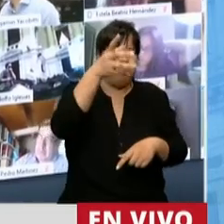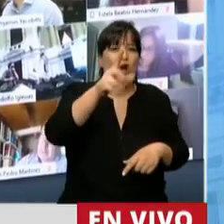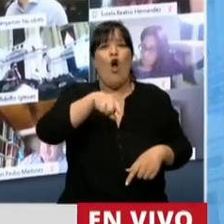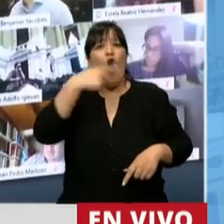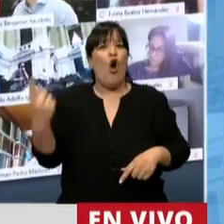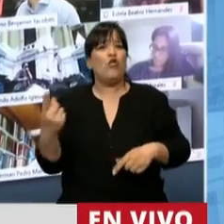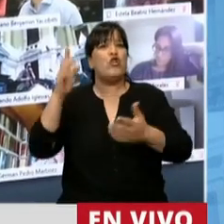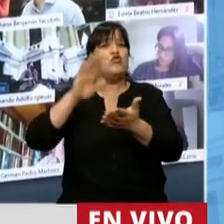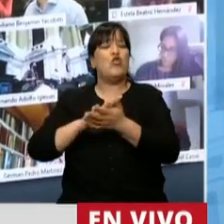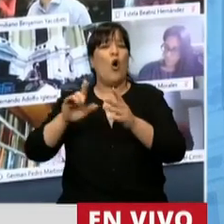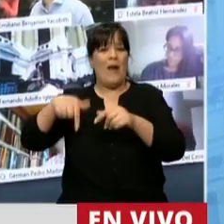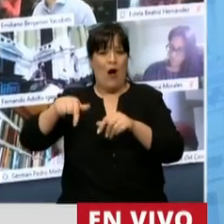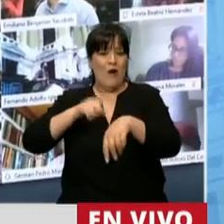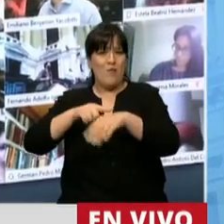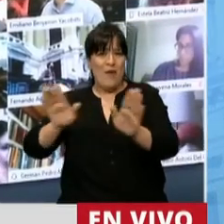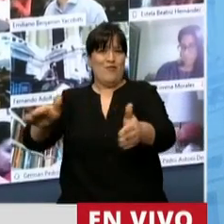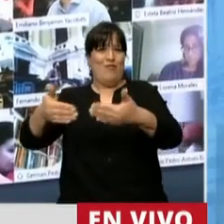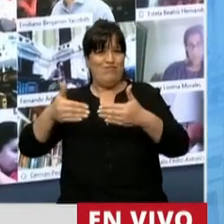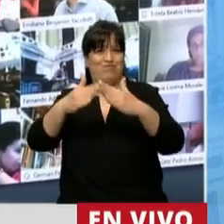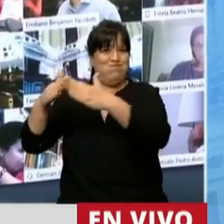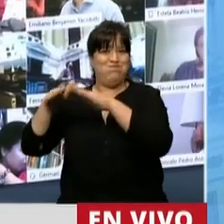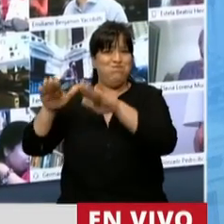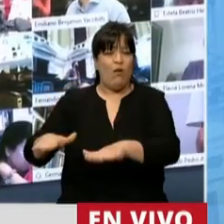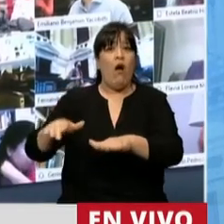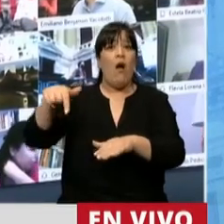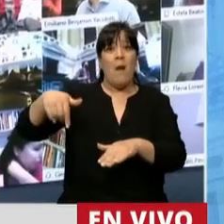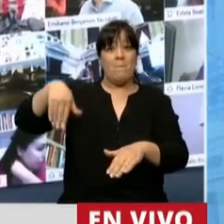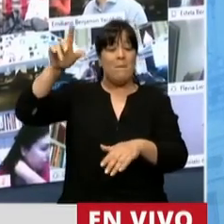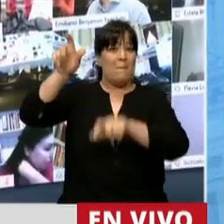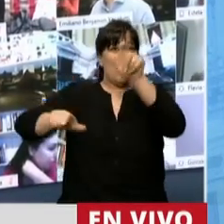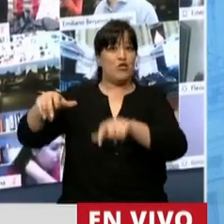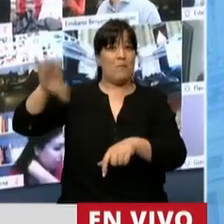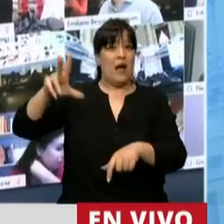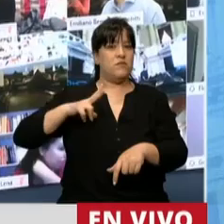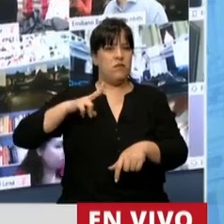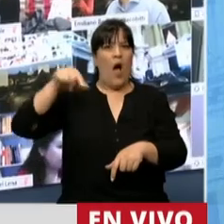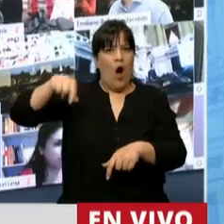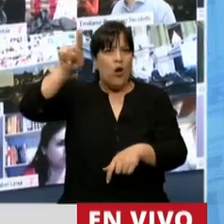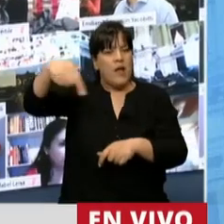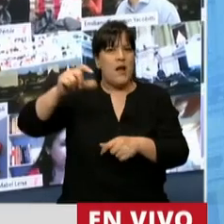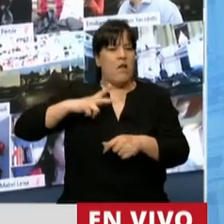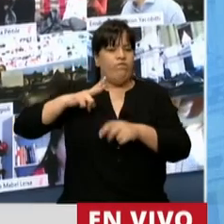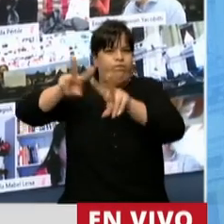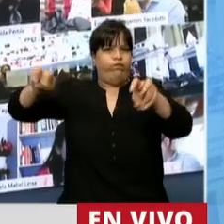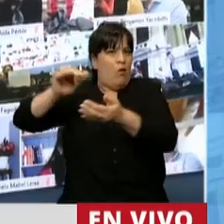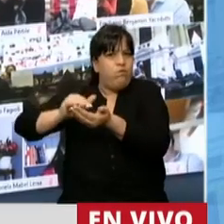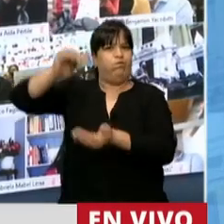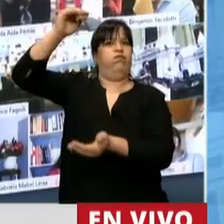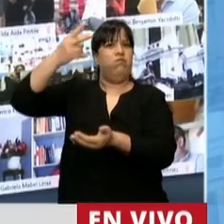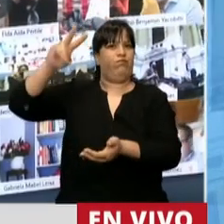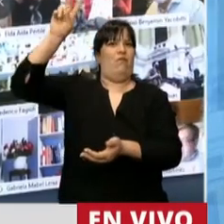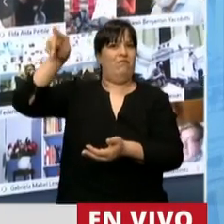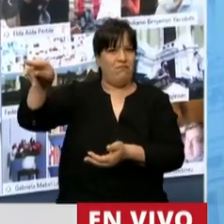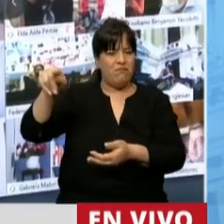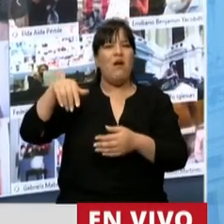bursátil tras el confinamiento que dispara la fortuna de los más ricos y hace justamente una amplia... Es un